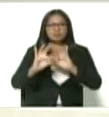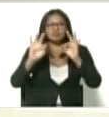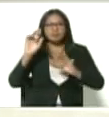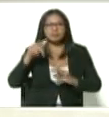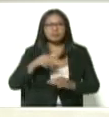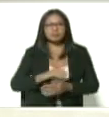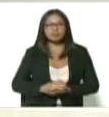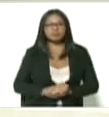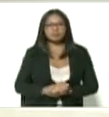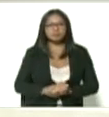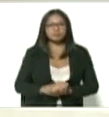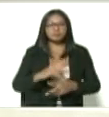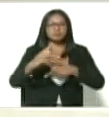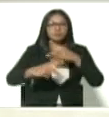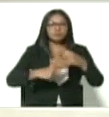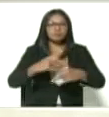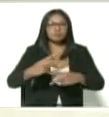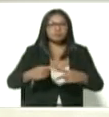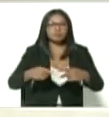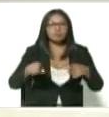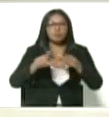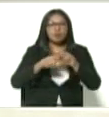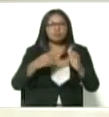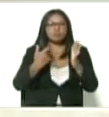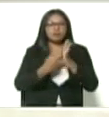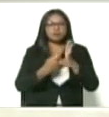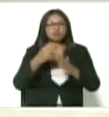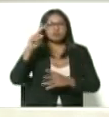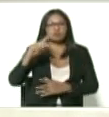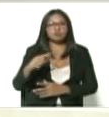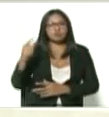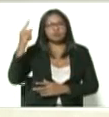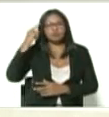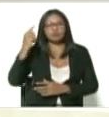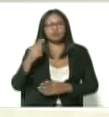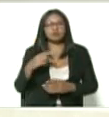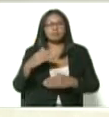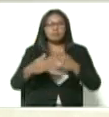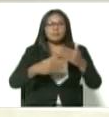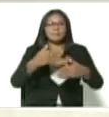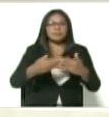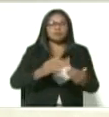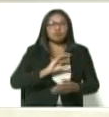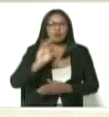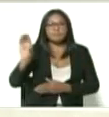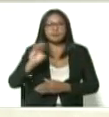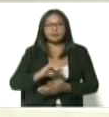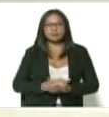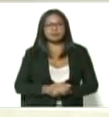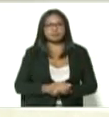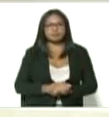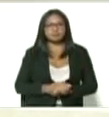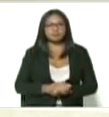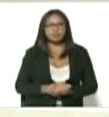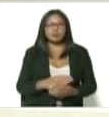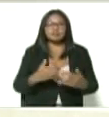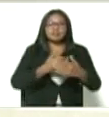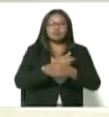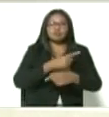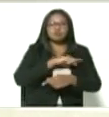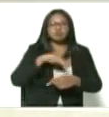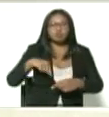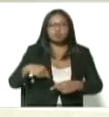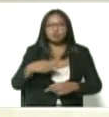el proceso de vacunación va a ser diario y progresivo en todo el país abrazando cada uno de los sectores iniciamos